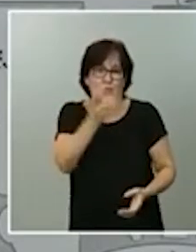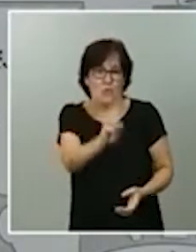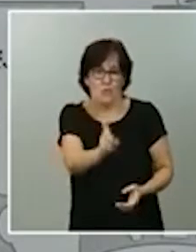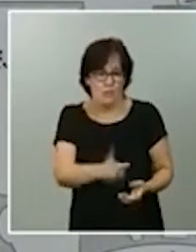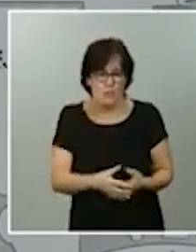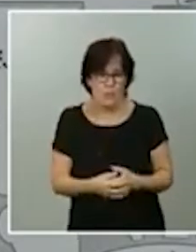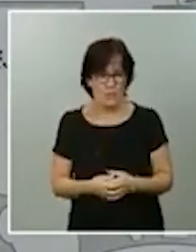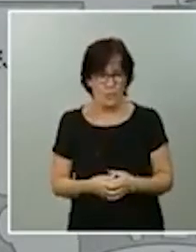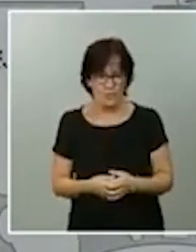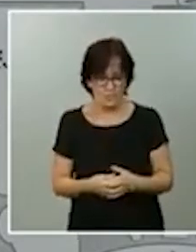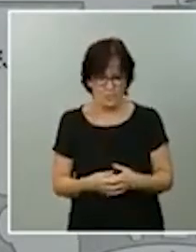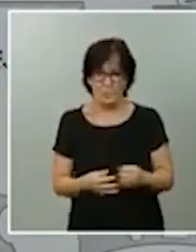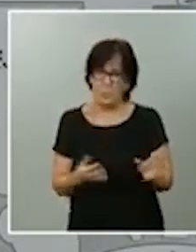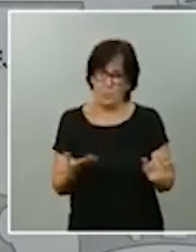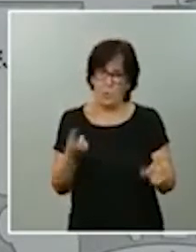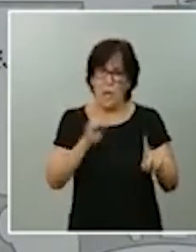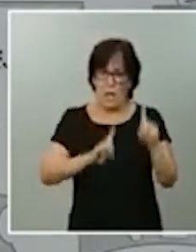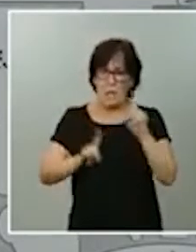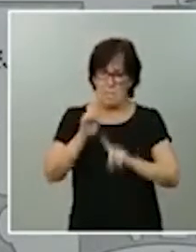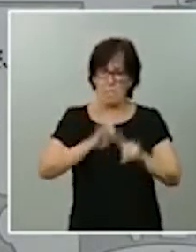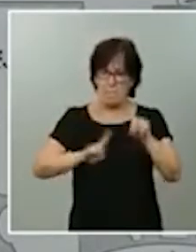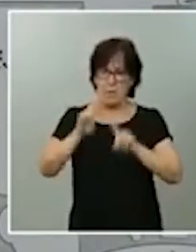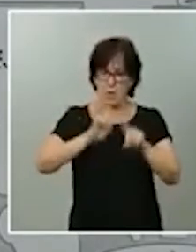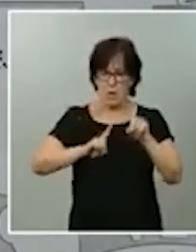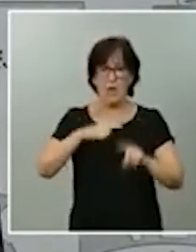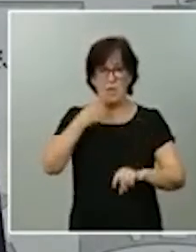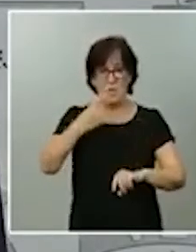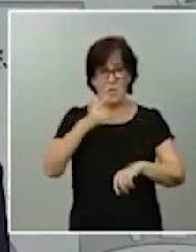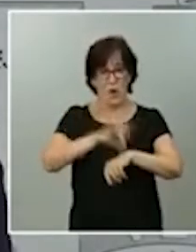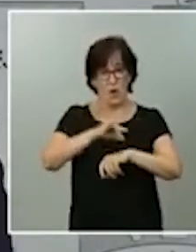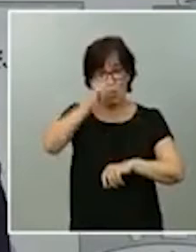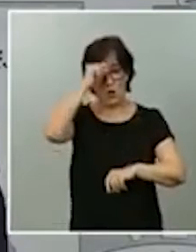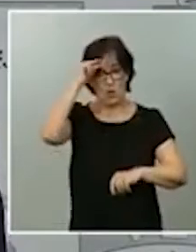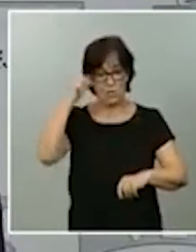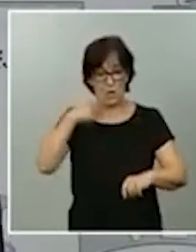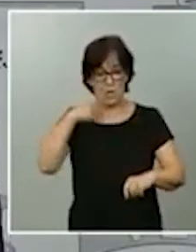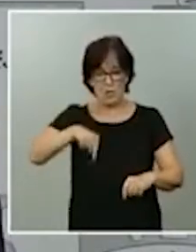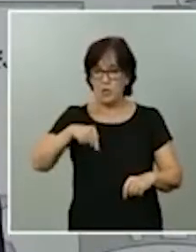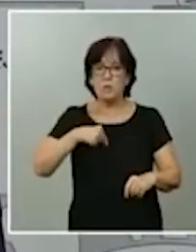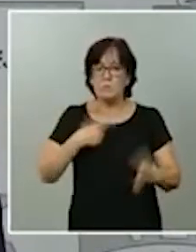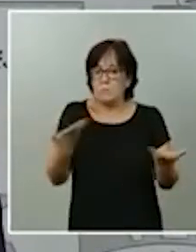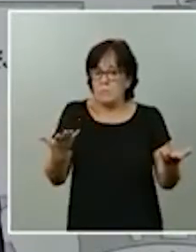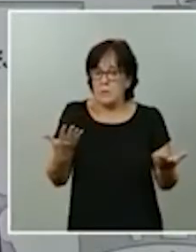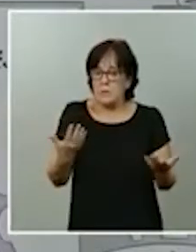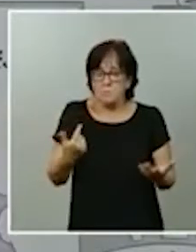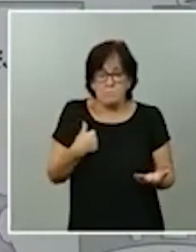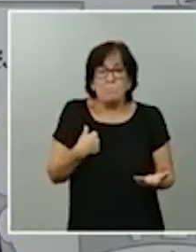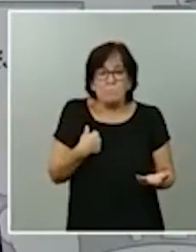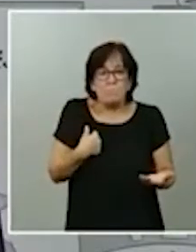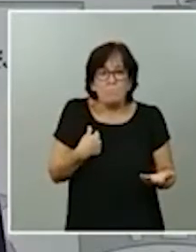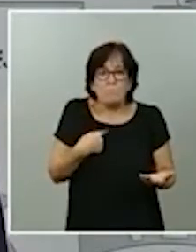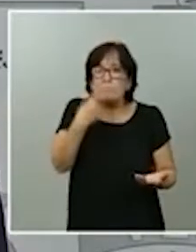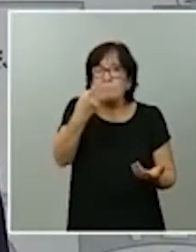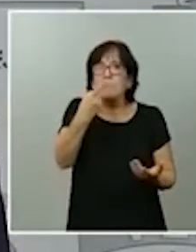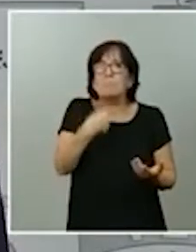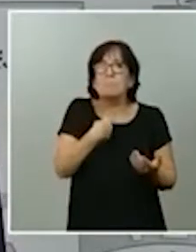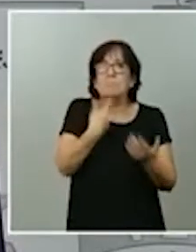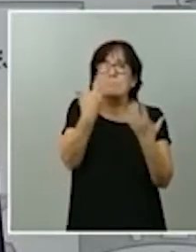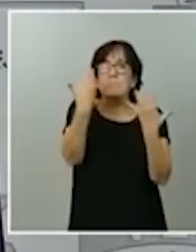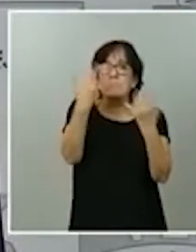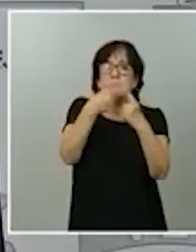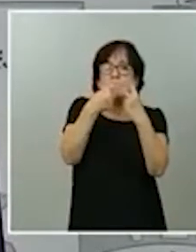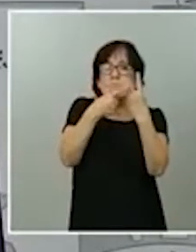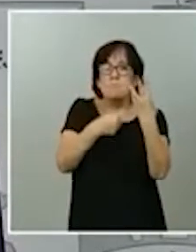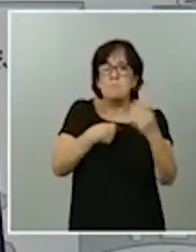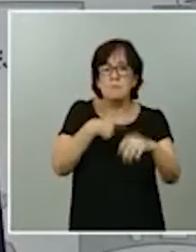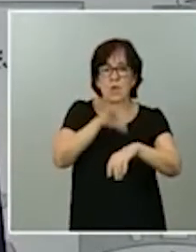Los datos son preocupantes. Lo dijo el doctor Simón y yo he suscrito una de cada palabra que menciona el doctor Simón,